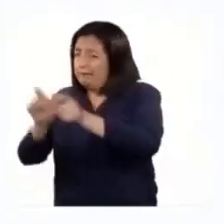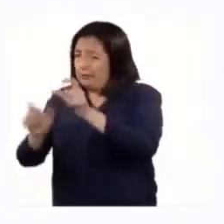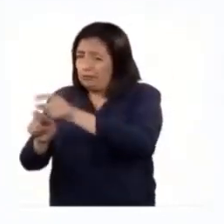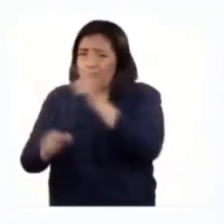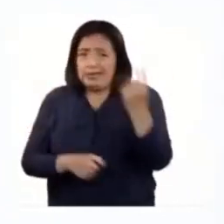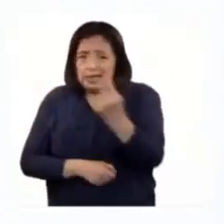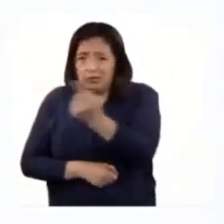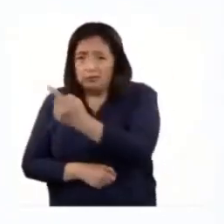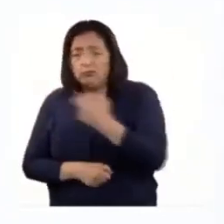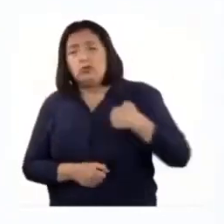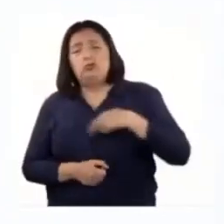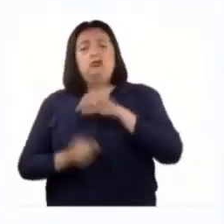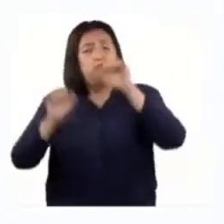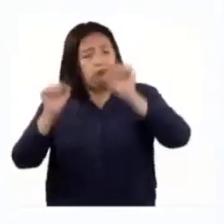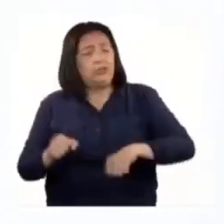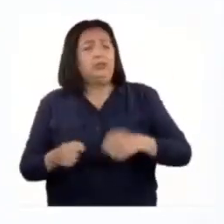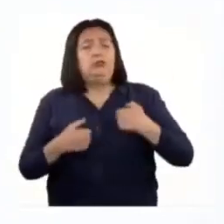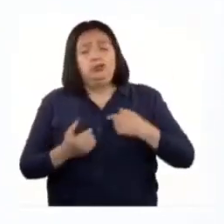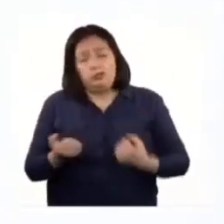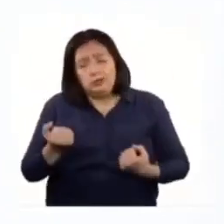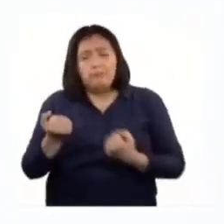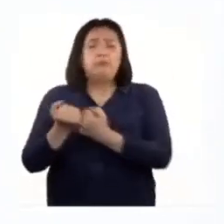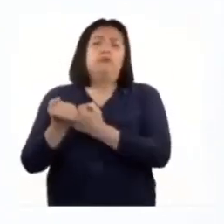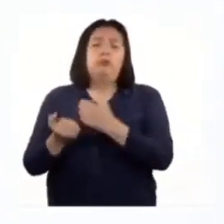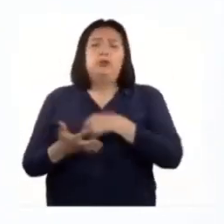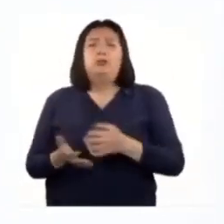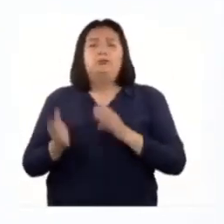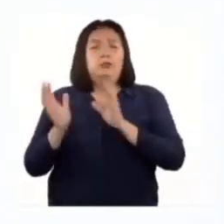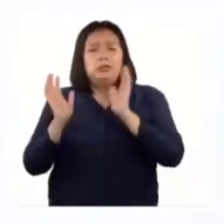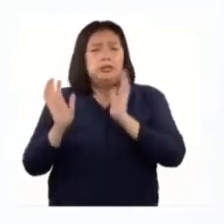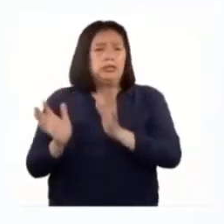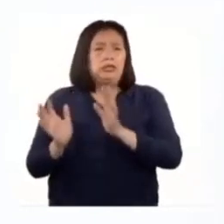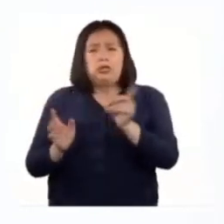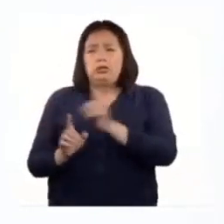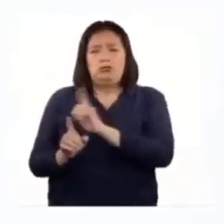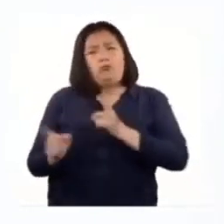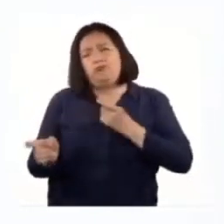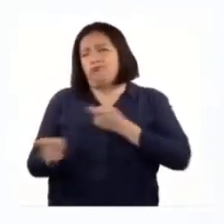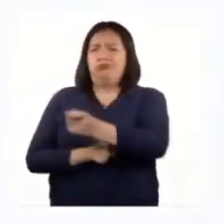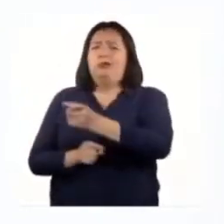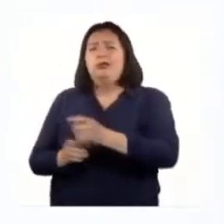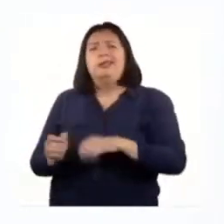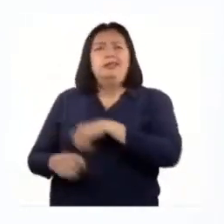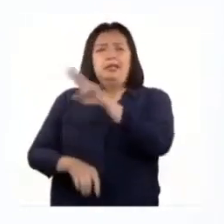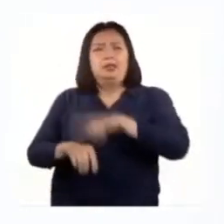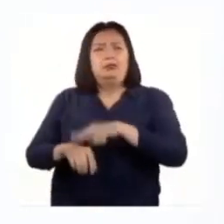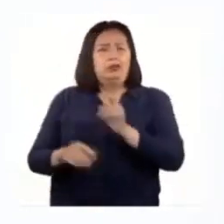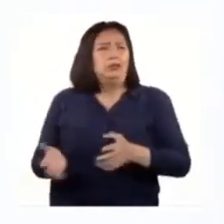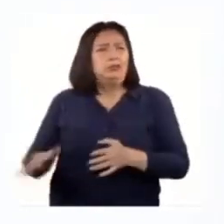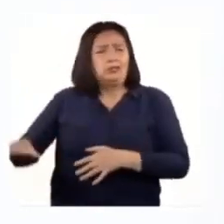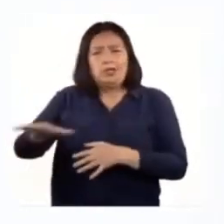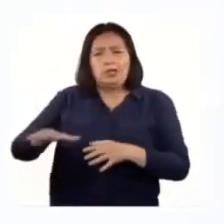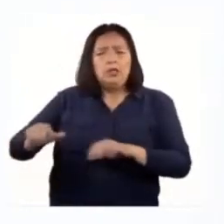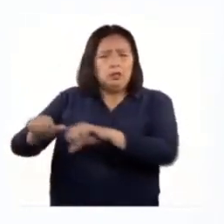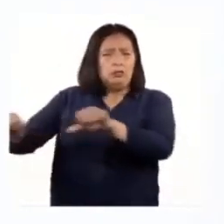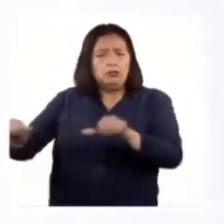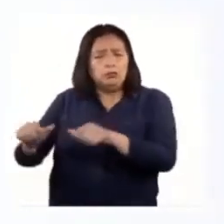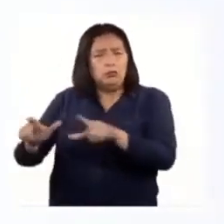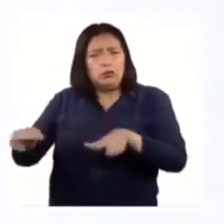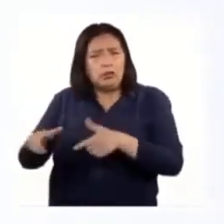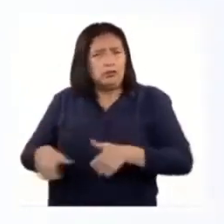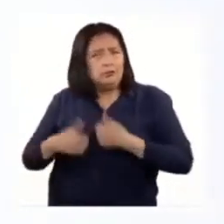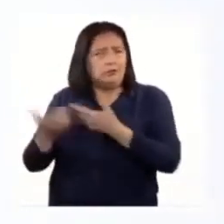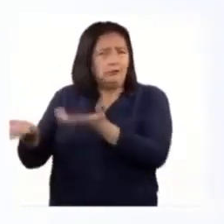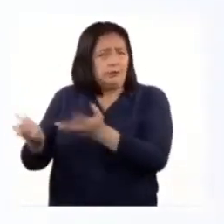de nosotros pongamos de nuestra parte y dejemos de atentar con nuestra naturaleza y los ecosistemas que hay en ella.